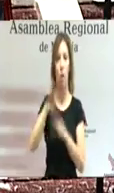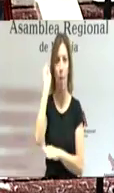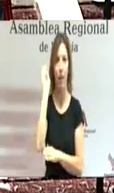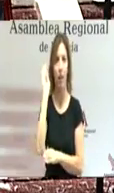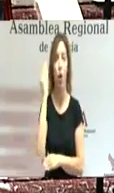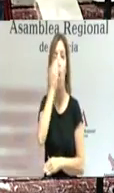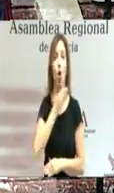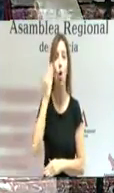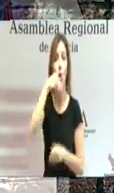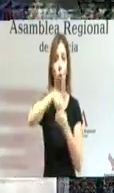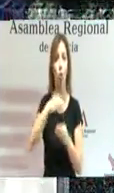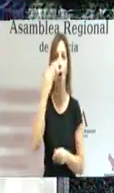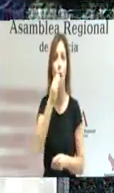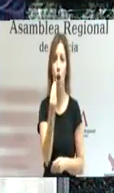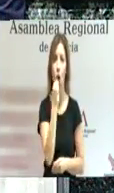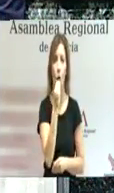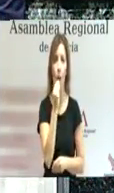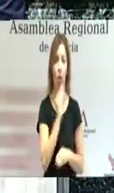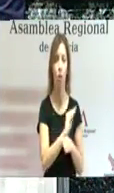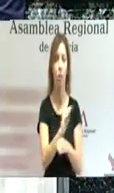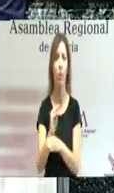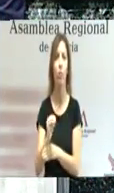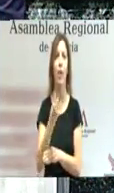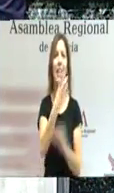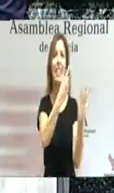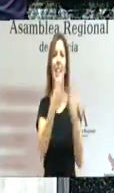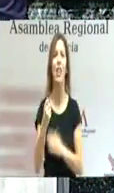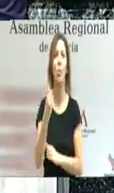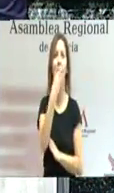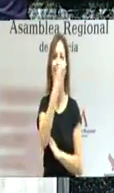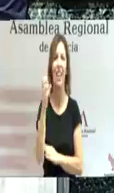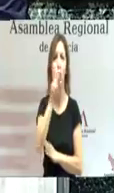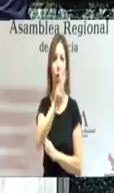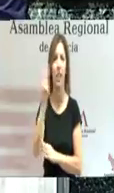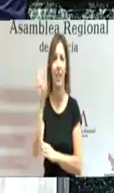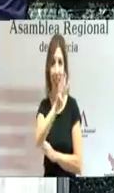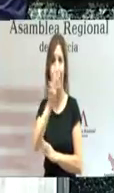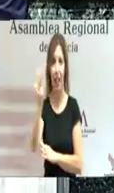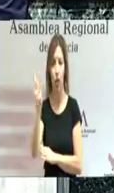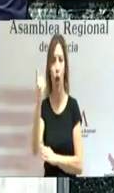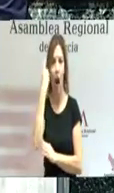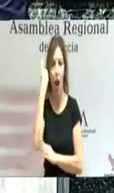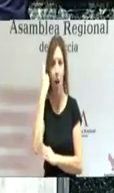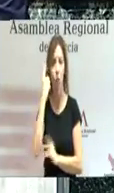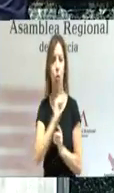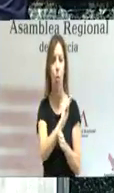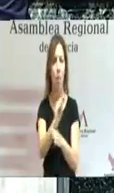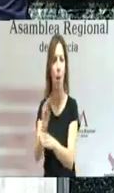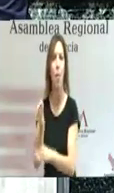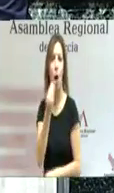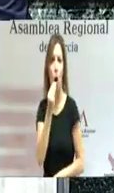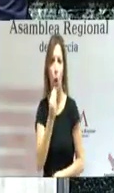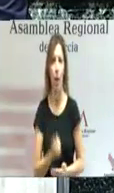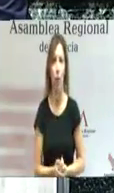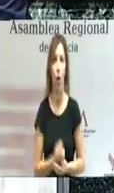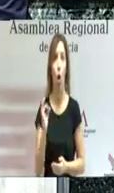escolares han atendido a 14.632 alumnos y alumnas o, por ejemplo,